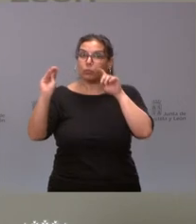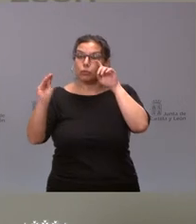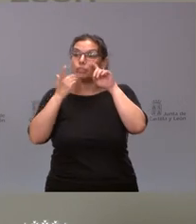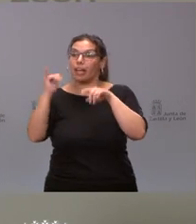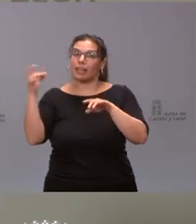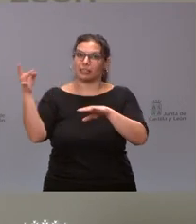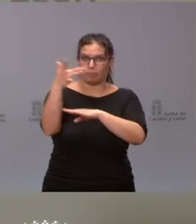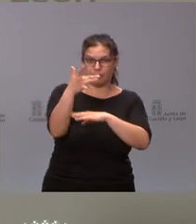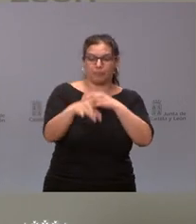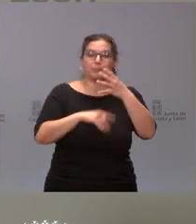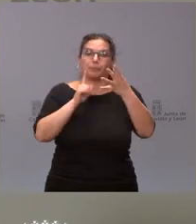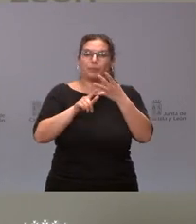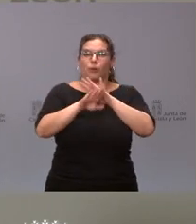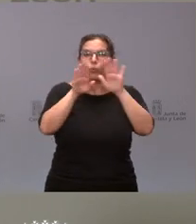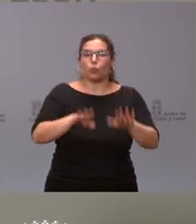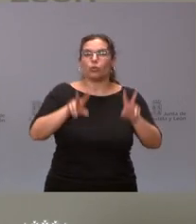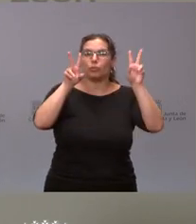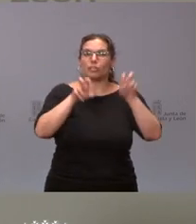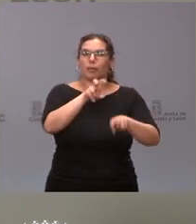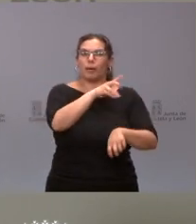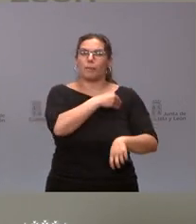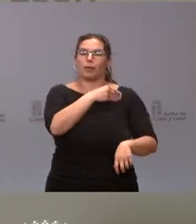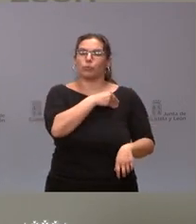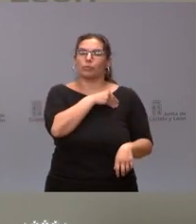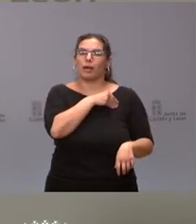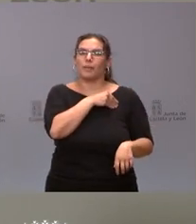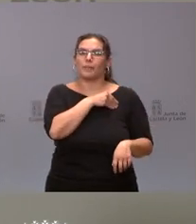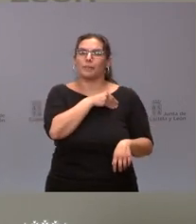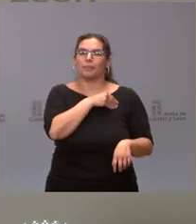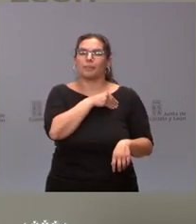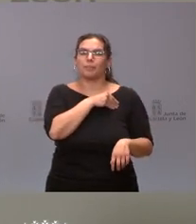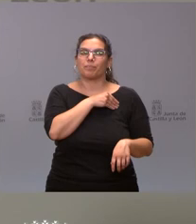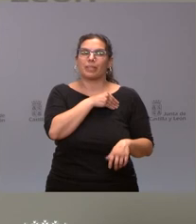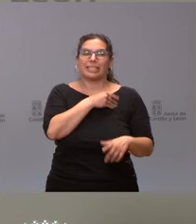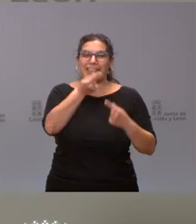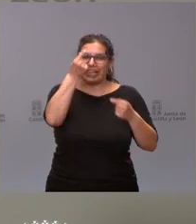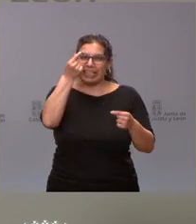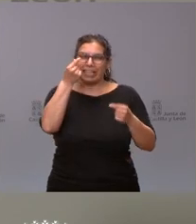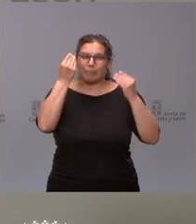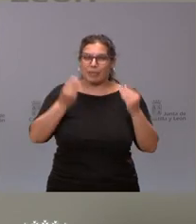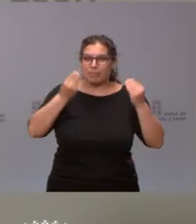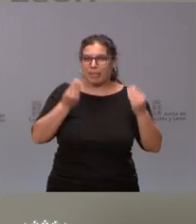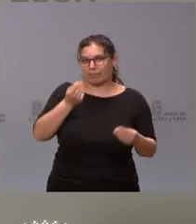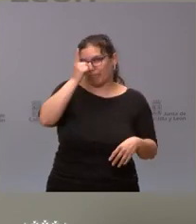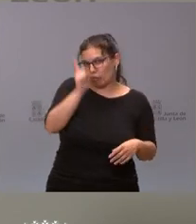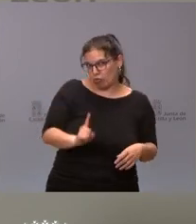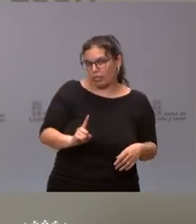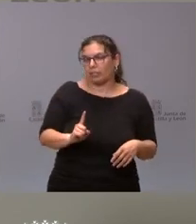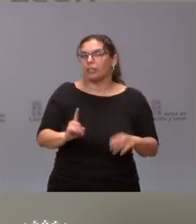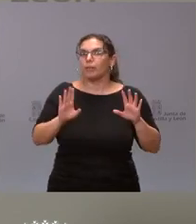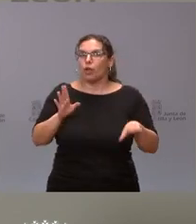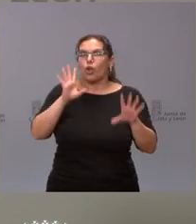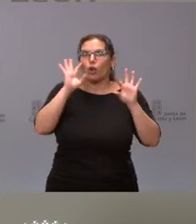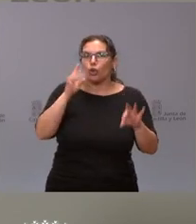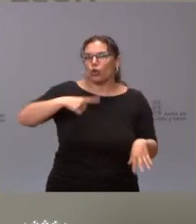y finalmente en relación con lo que usted me plantea y aunque no conozco en detalle la cuestión lógicamente nosotros vamos